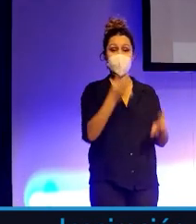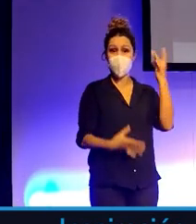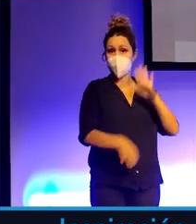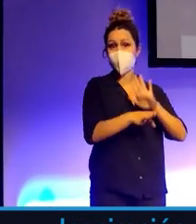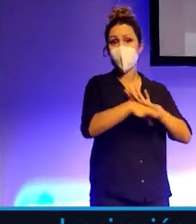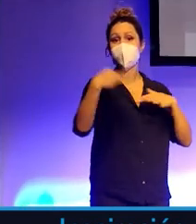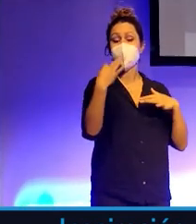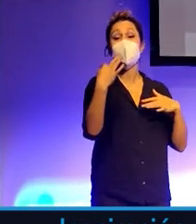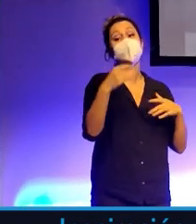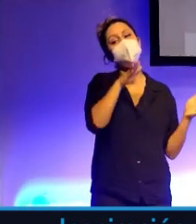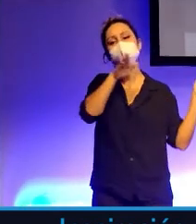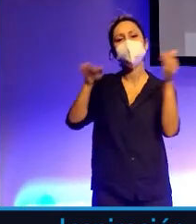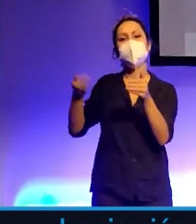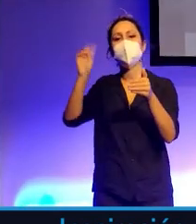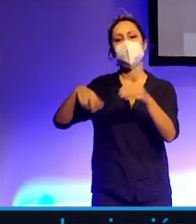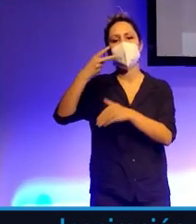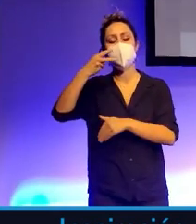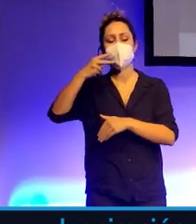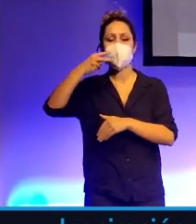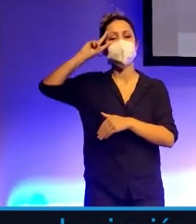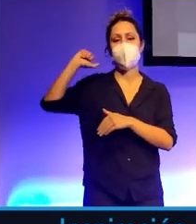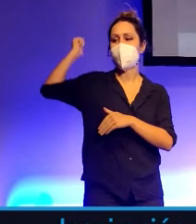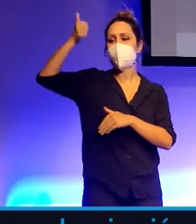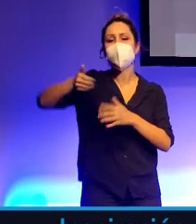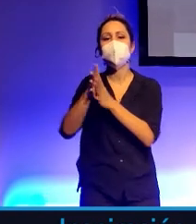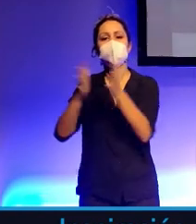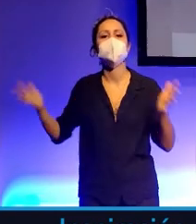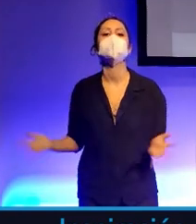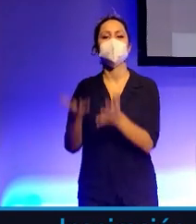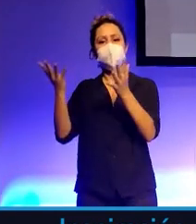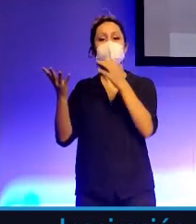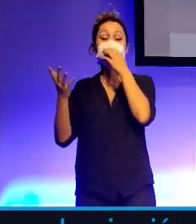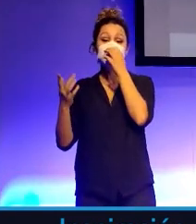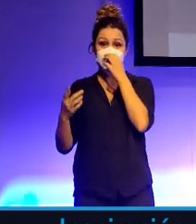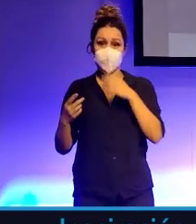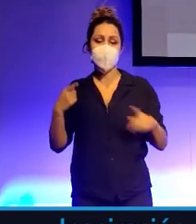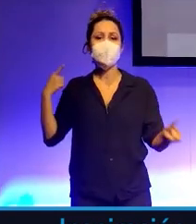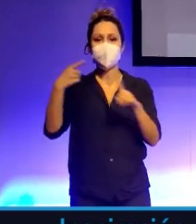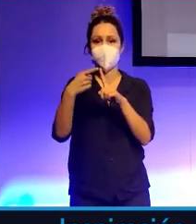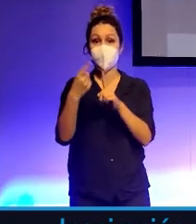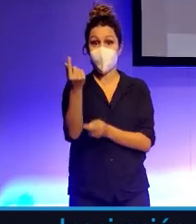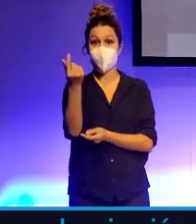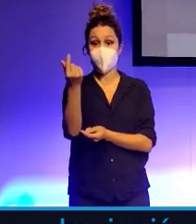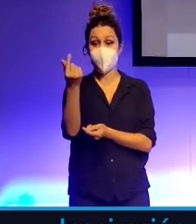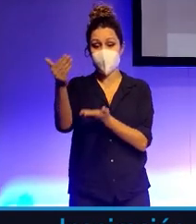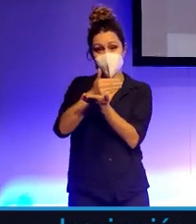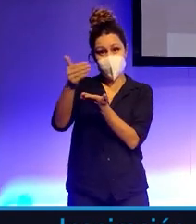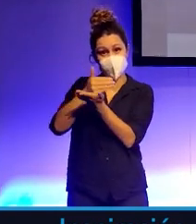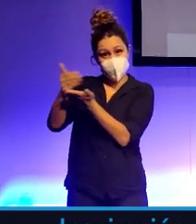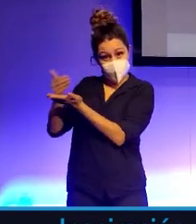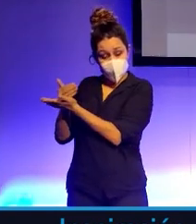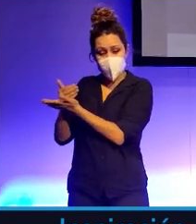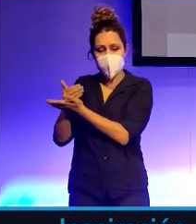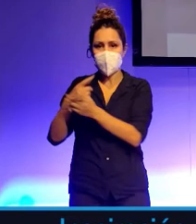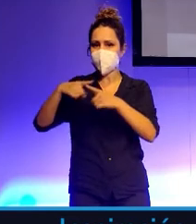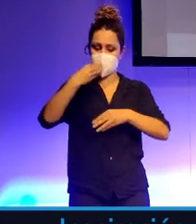crear y motivar mucho más las experiencias. Que tenemos que seguir buscando un beneficio dentro de los desarrollos que hacemos,